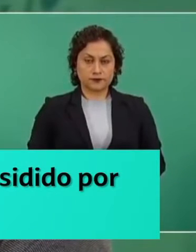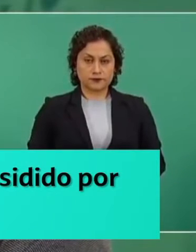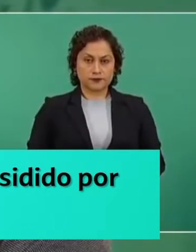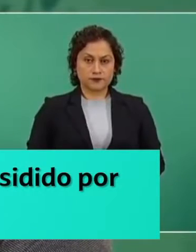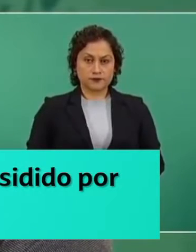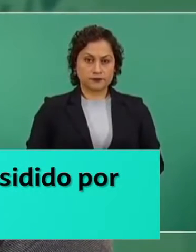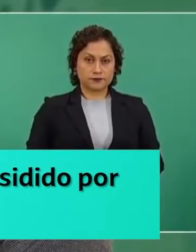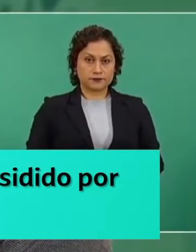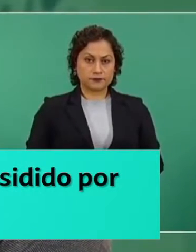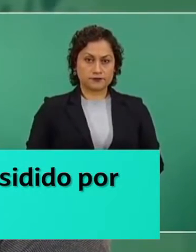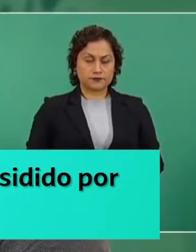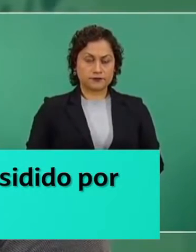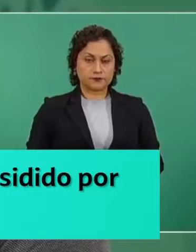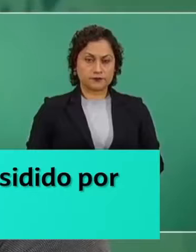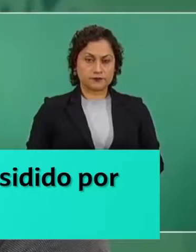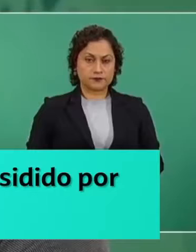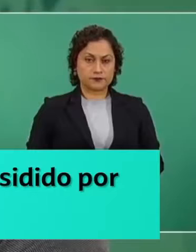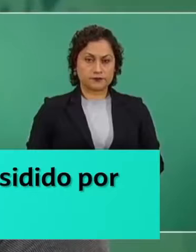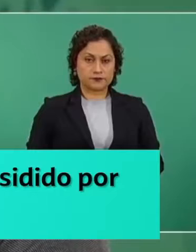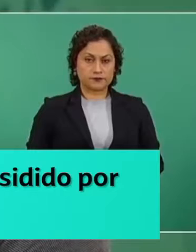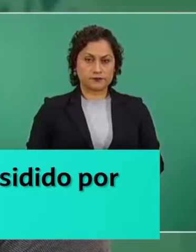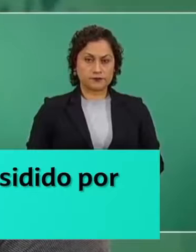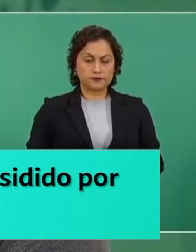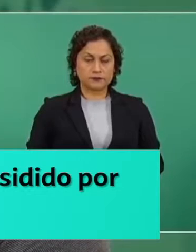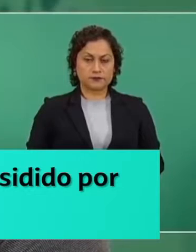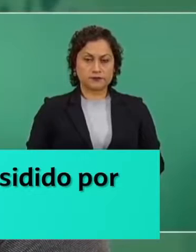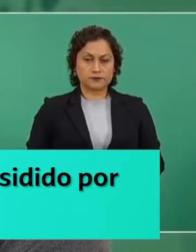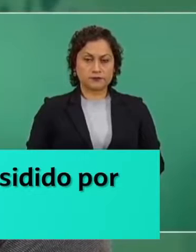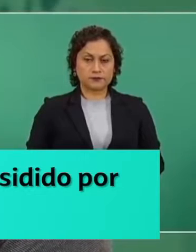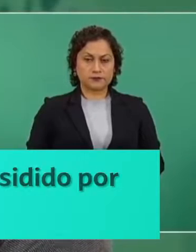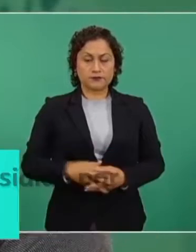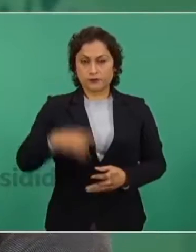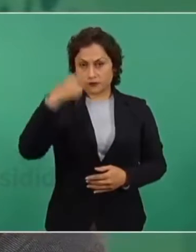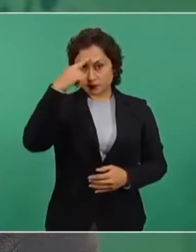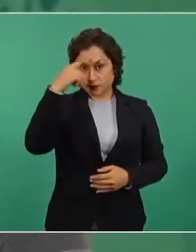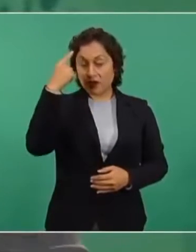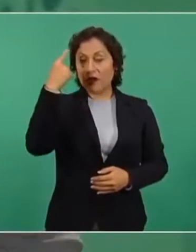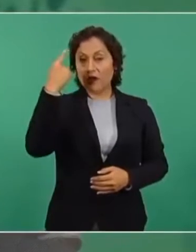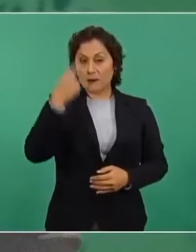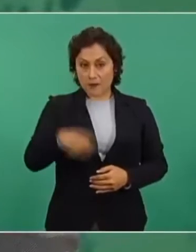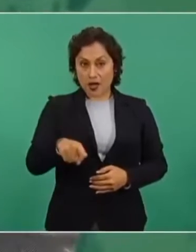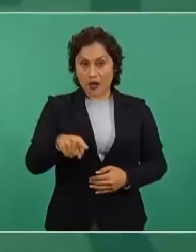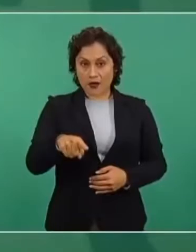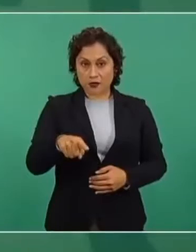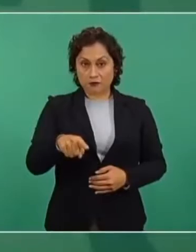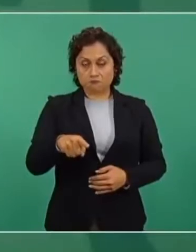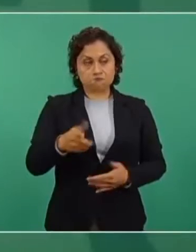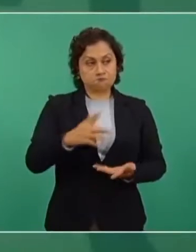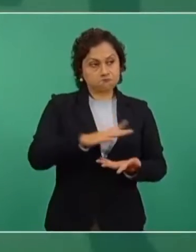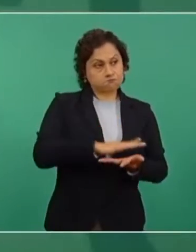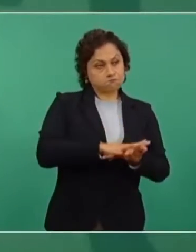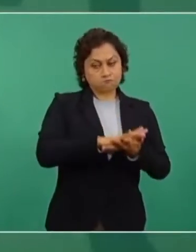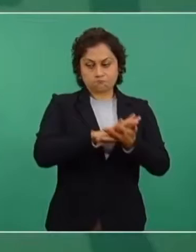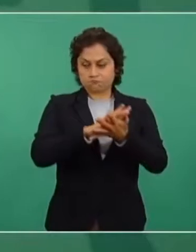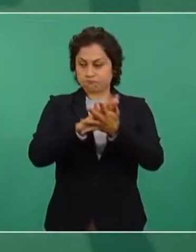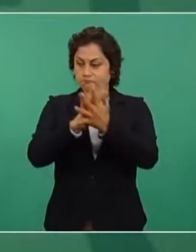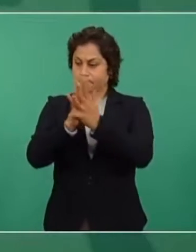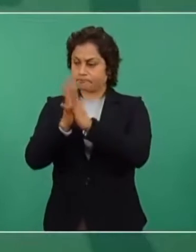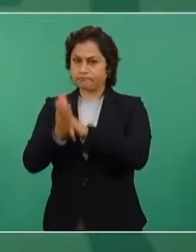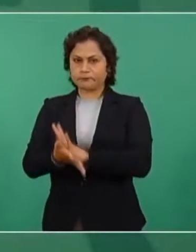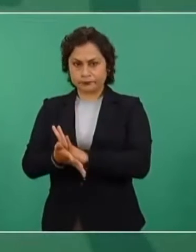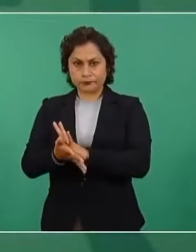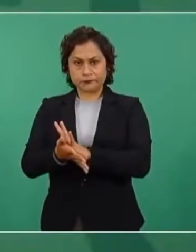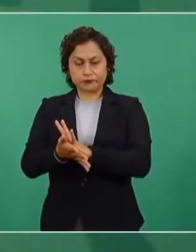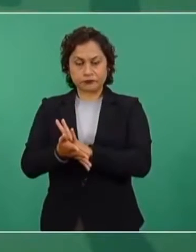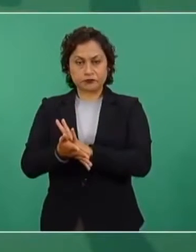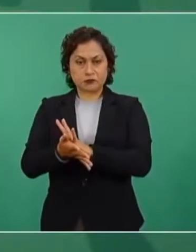Gobierno del Banco de México, el presidente Andrés Manuel López Obrador señaló que en las próximas horas enviará al Senado el nombre de